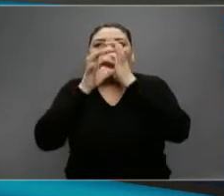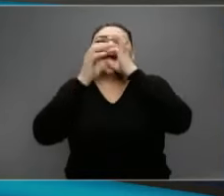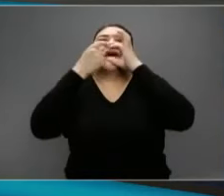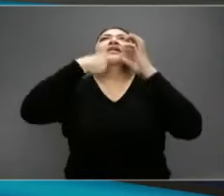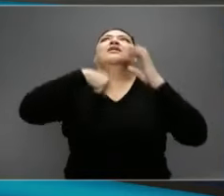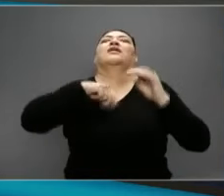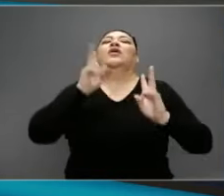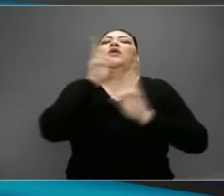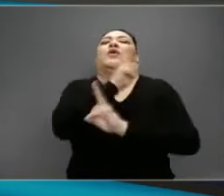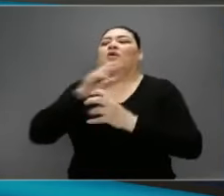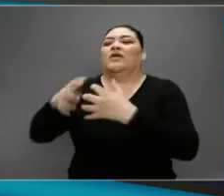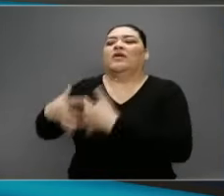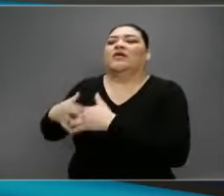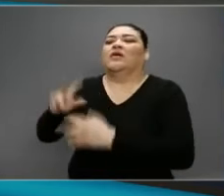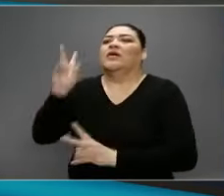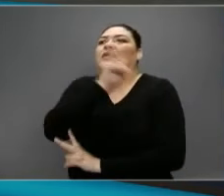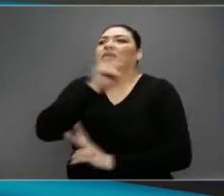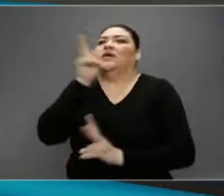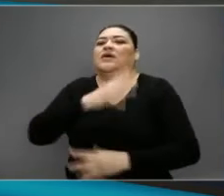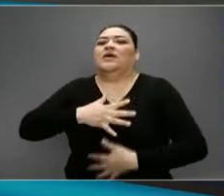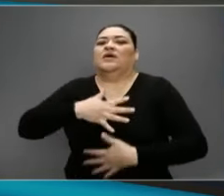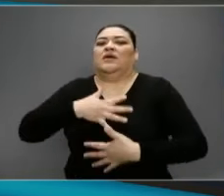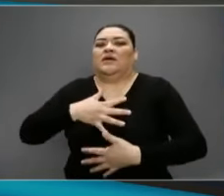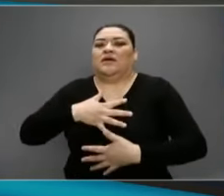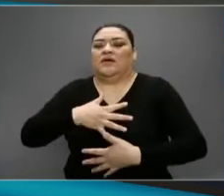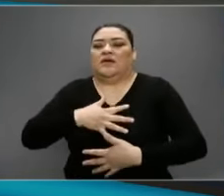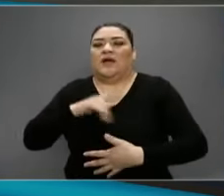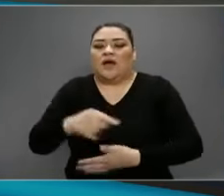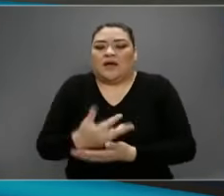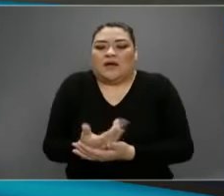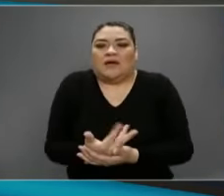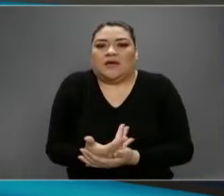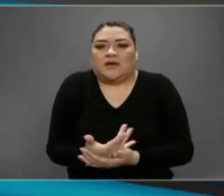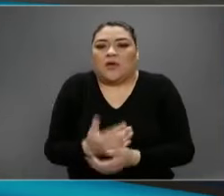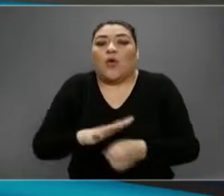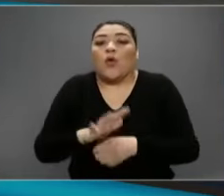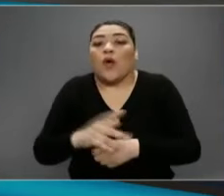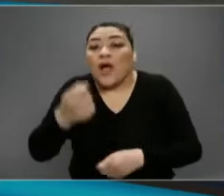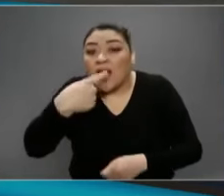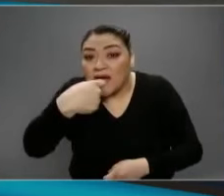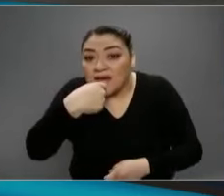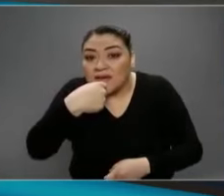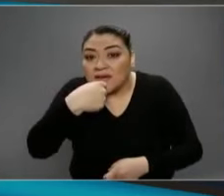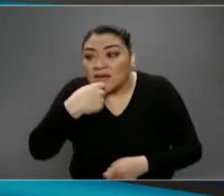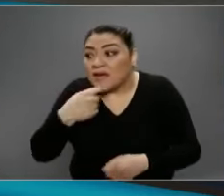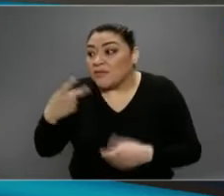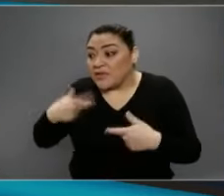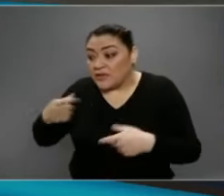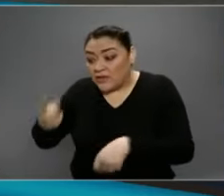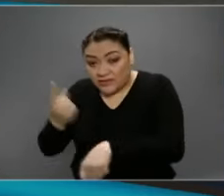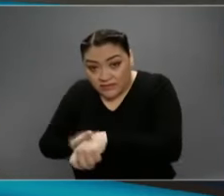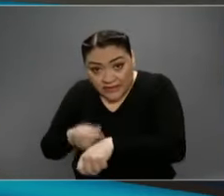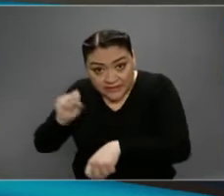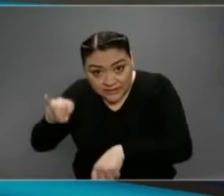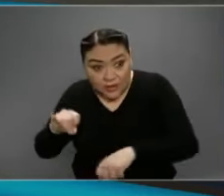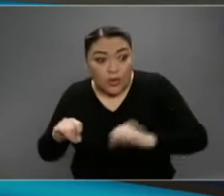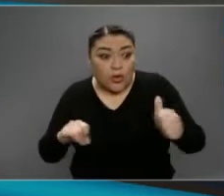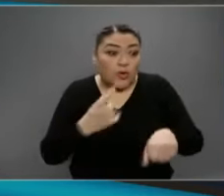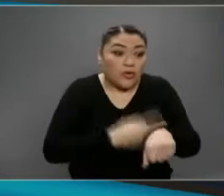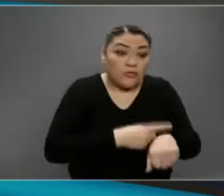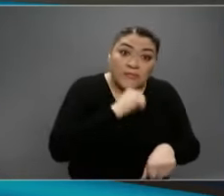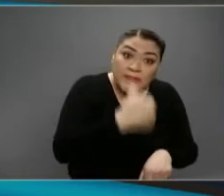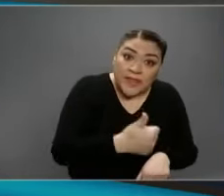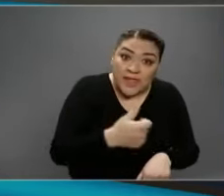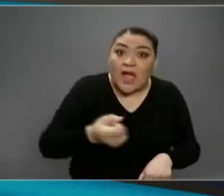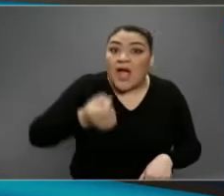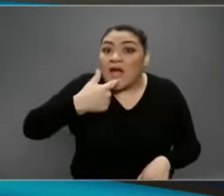un tratamiento específico. Entonces, prueba positiva o prueba negativa, el tratamiento es el mismo. A diferencia de